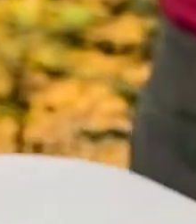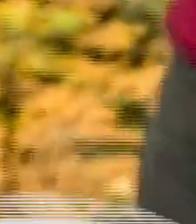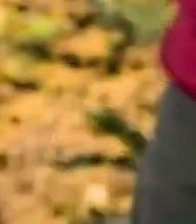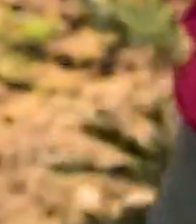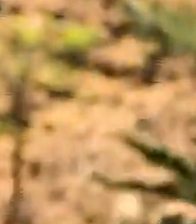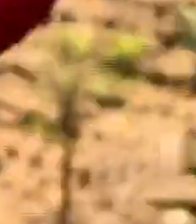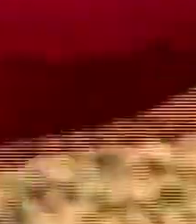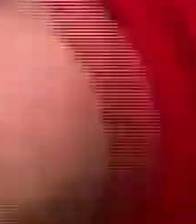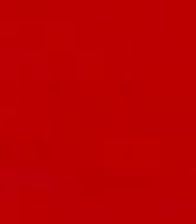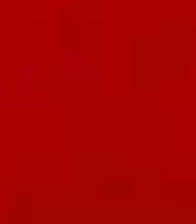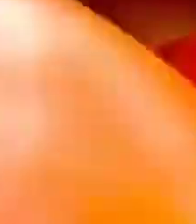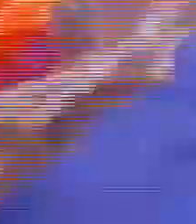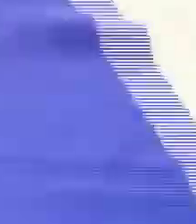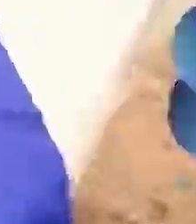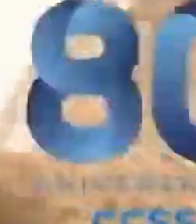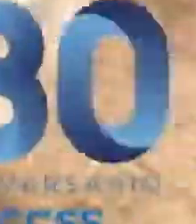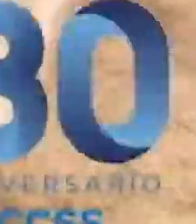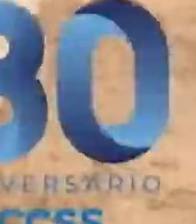protejo a ellos